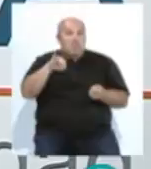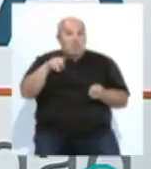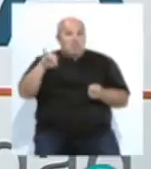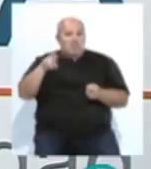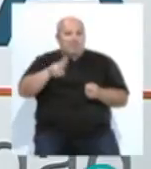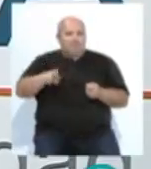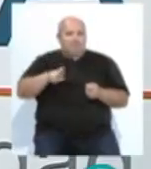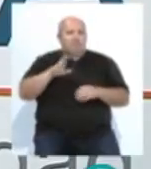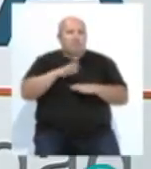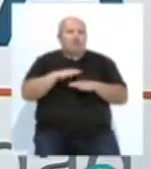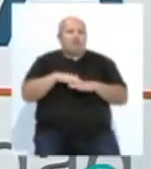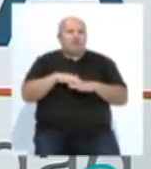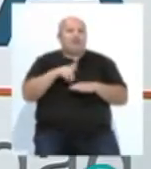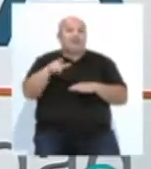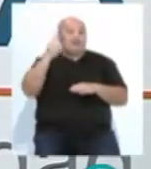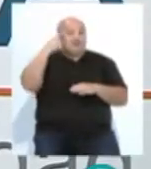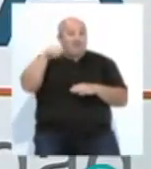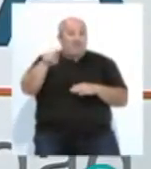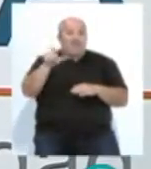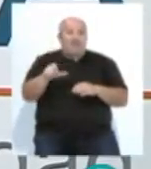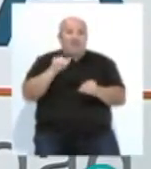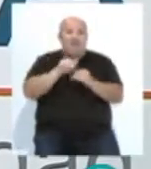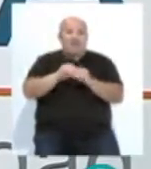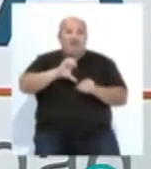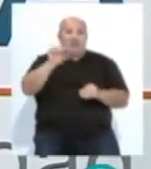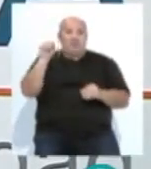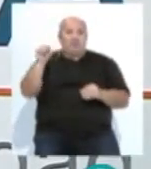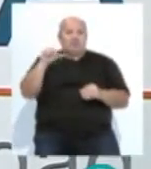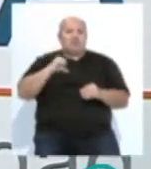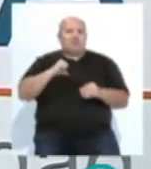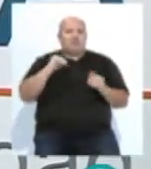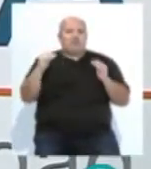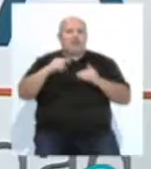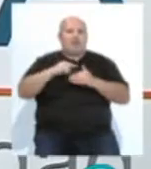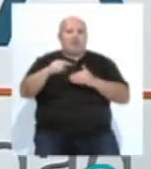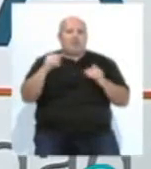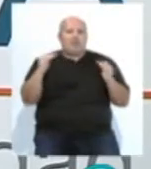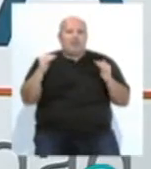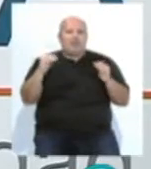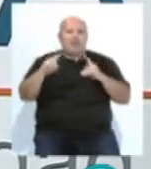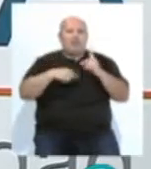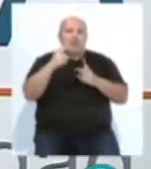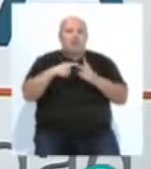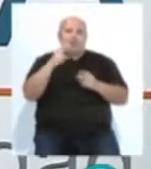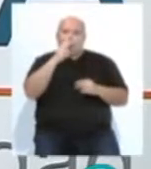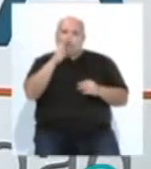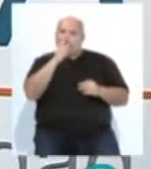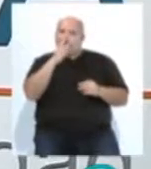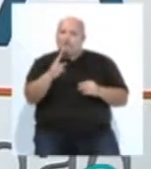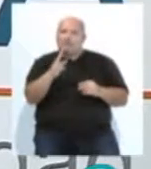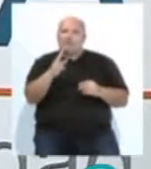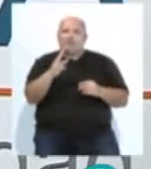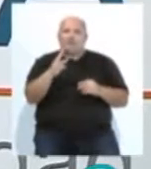esto que lo va a entender divinamente? Porque usted sabe que los fondos europeos tienen un periodo de ejecución y luego tenemos dos, tres años de